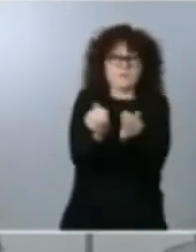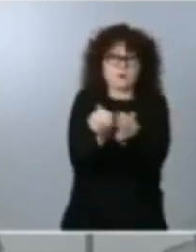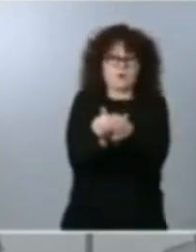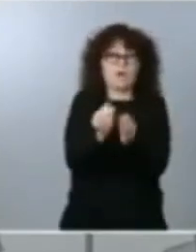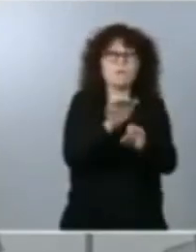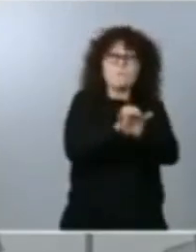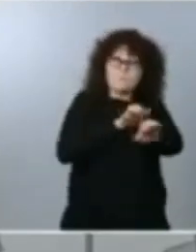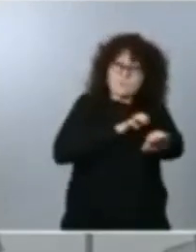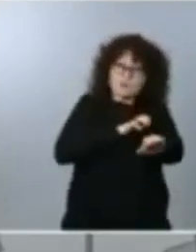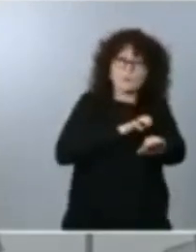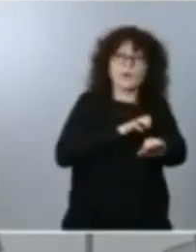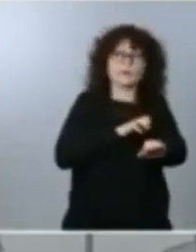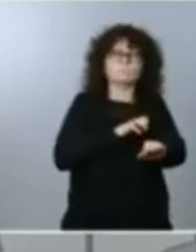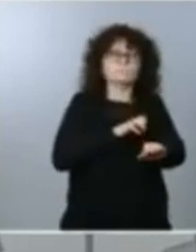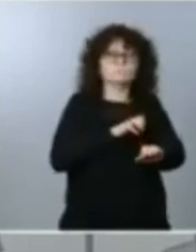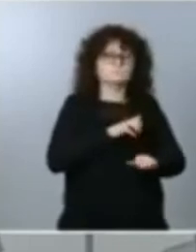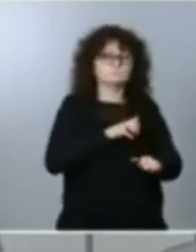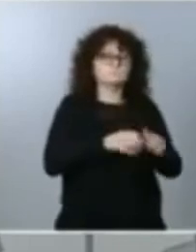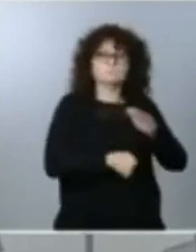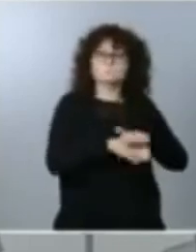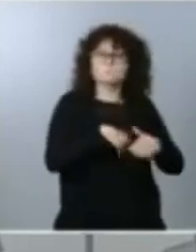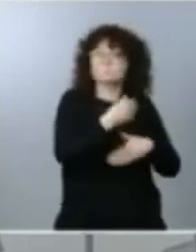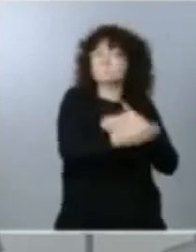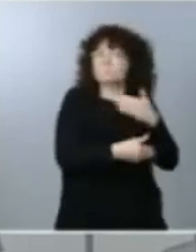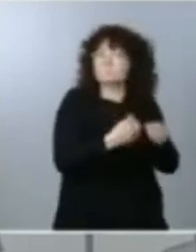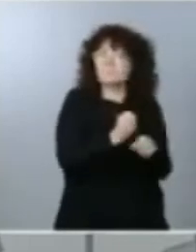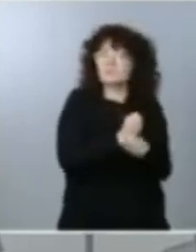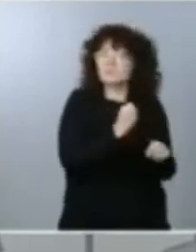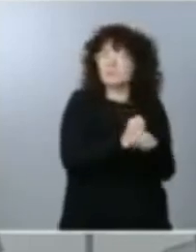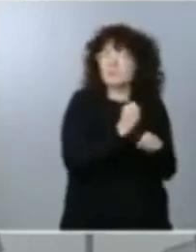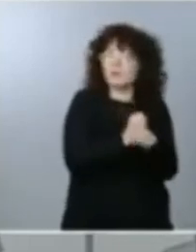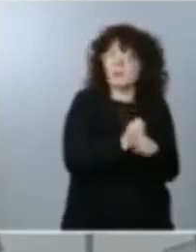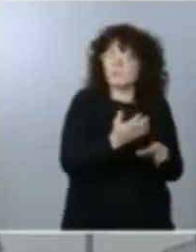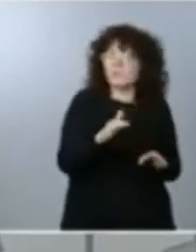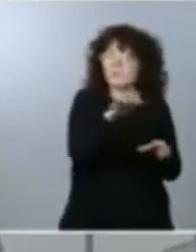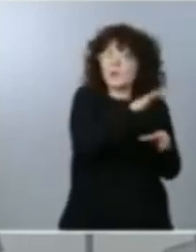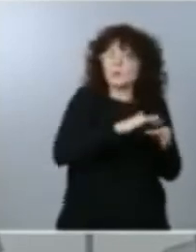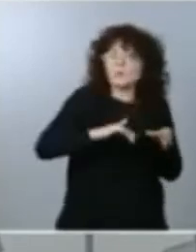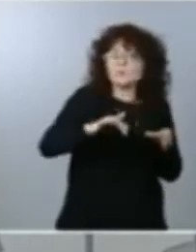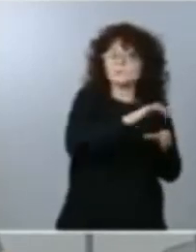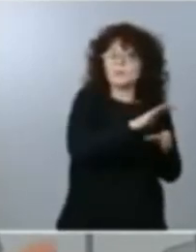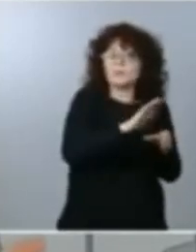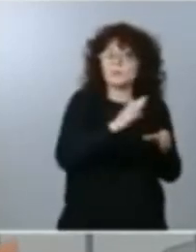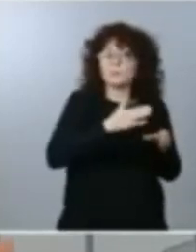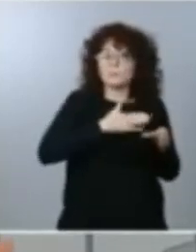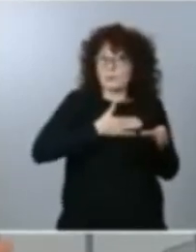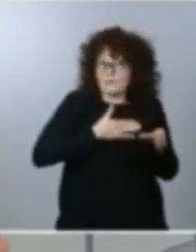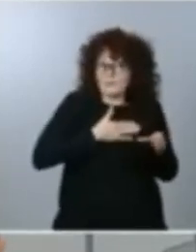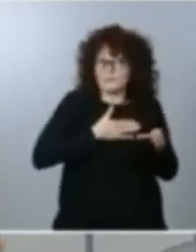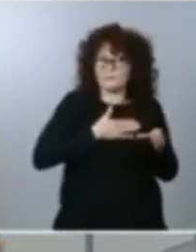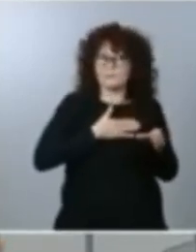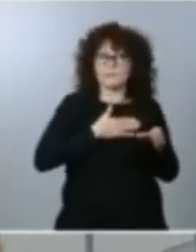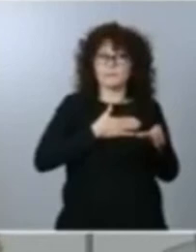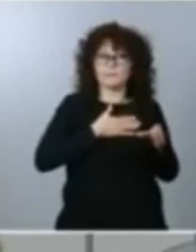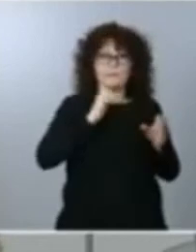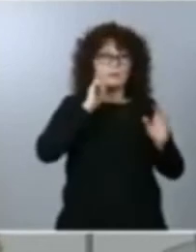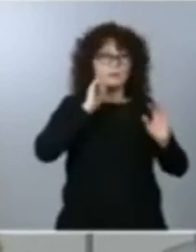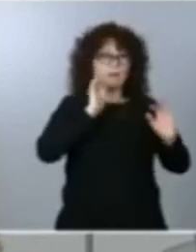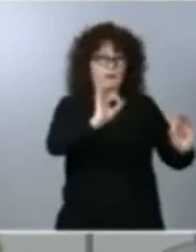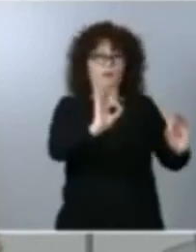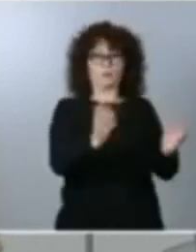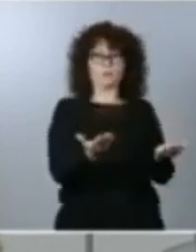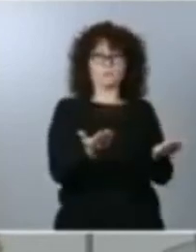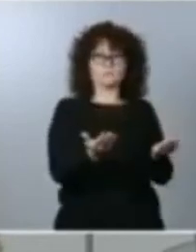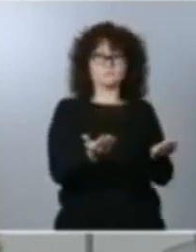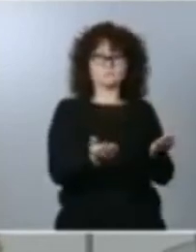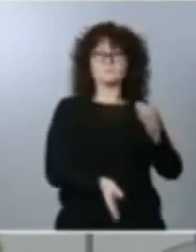otra línea en otro espacio en el espacio a mi juicio del sentido común y es aprobar unos nuevos presupuestos sobre la